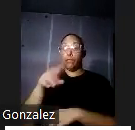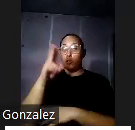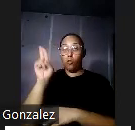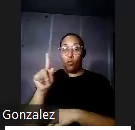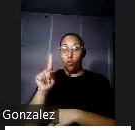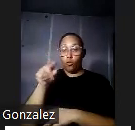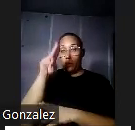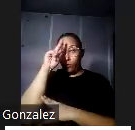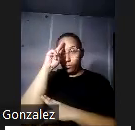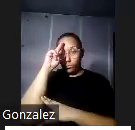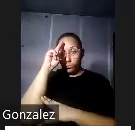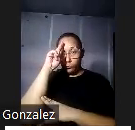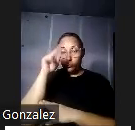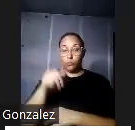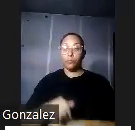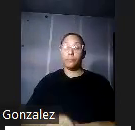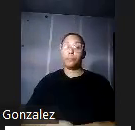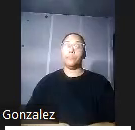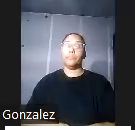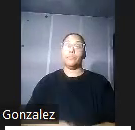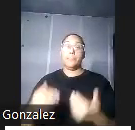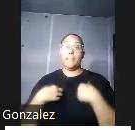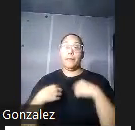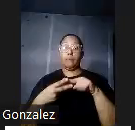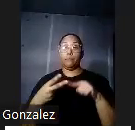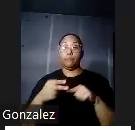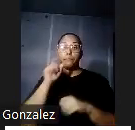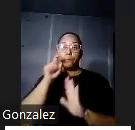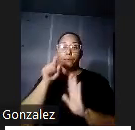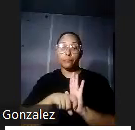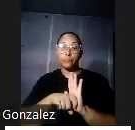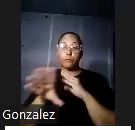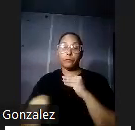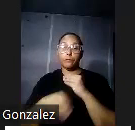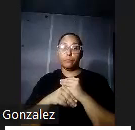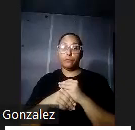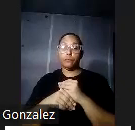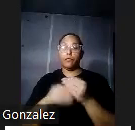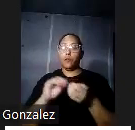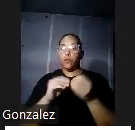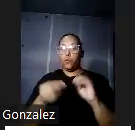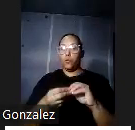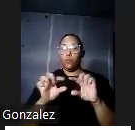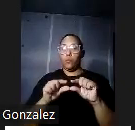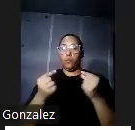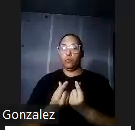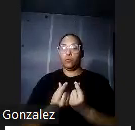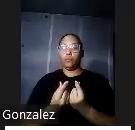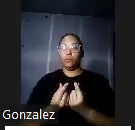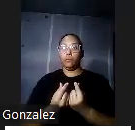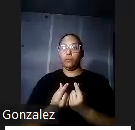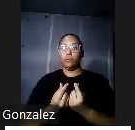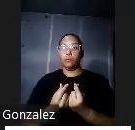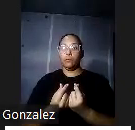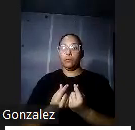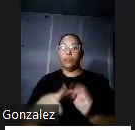para esa fecha y aquí tenemos dos fotografías adicionales que acompañan ese mismo número de un grupo el texto que está al pie de